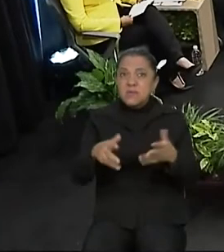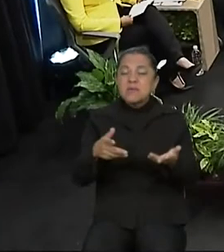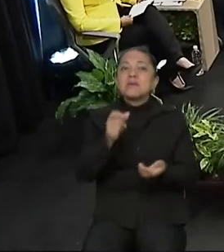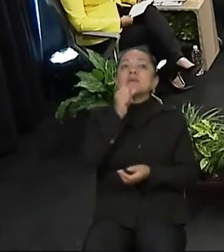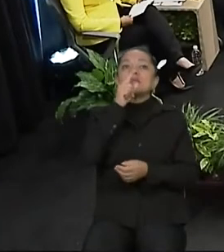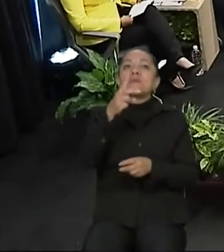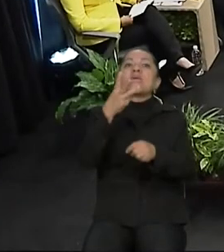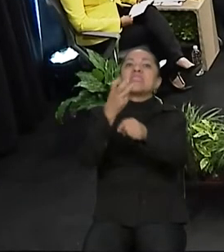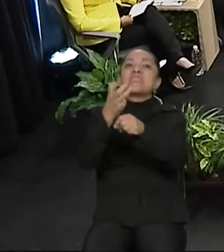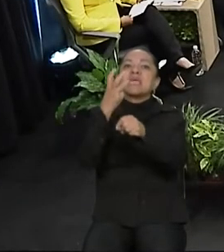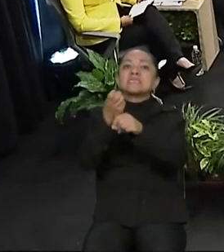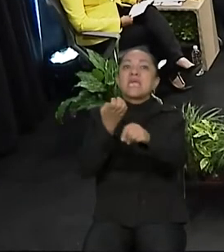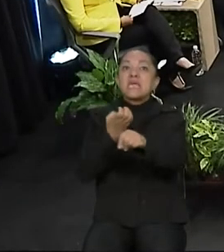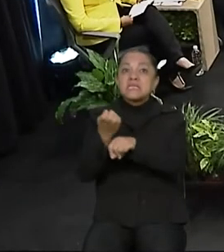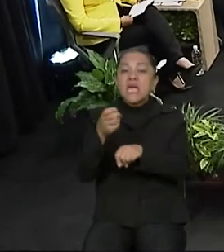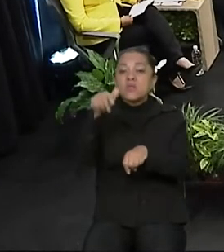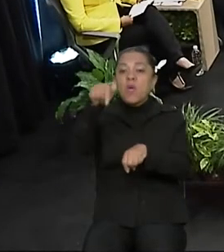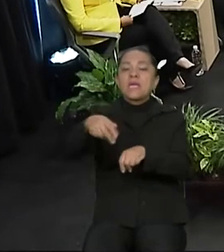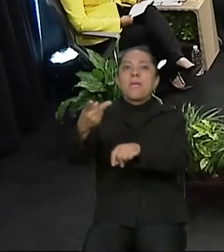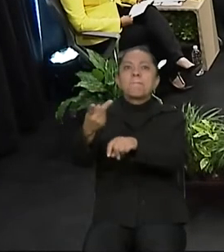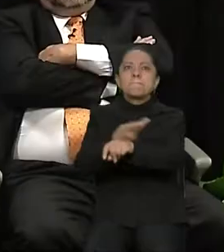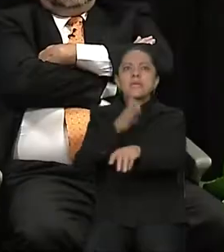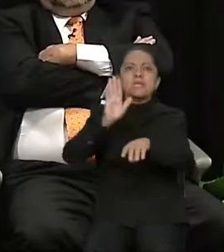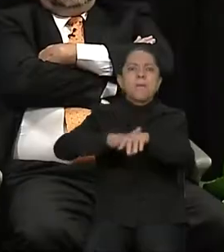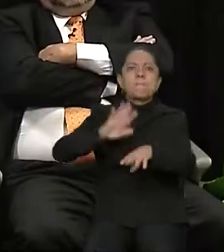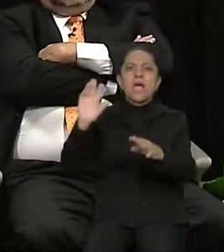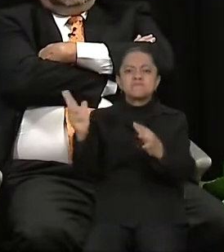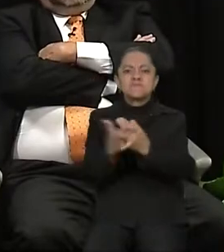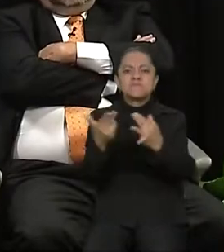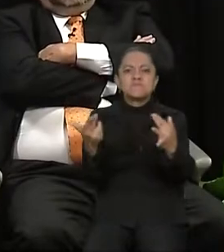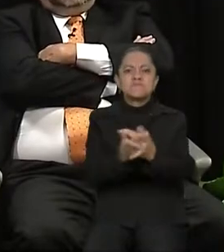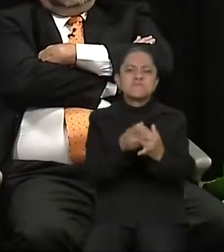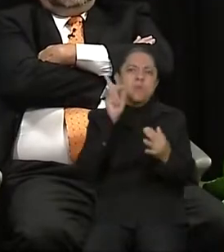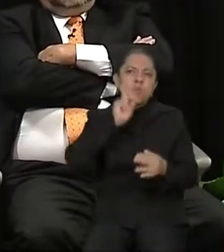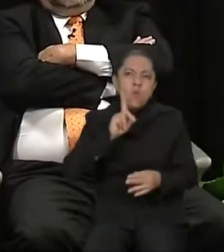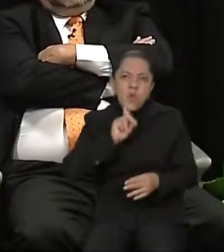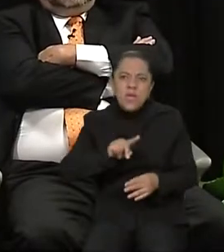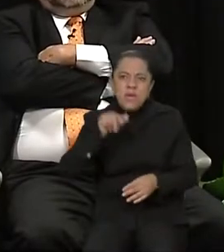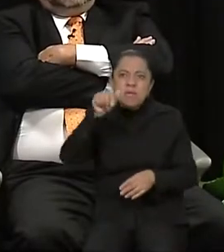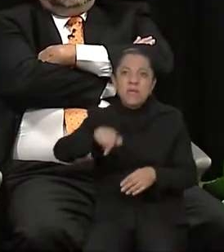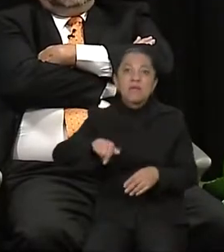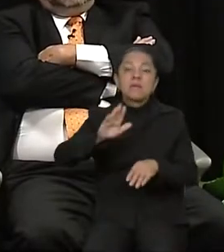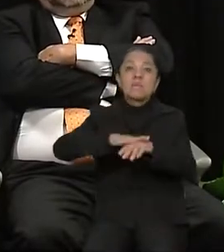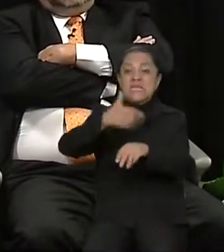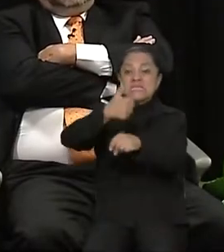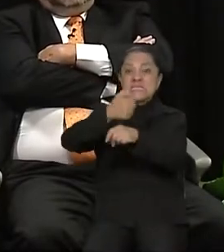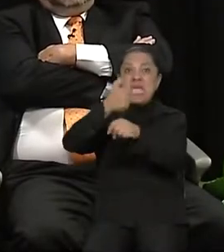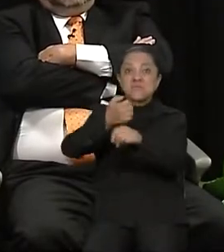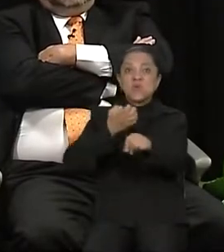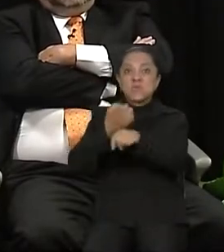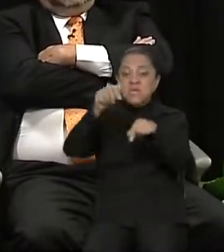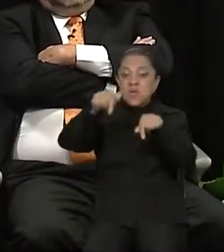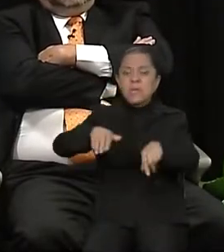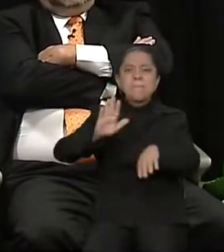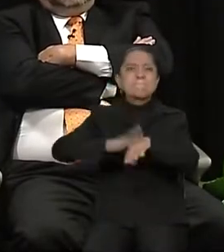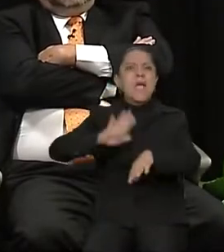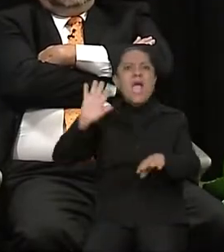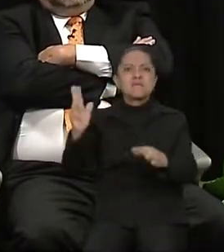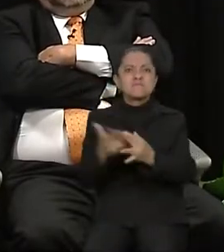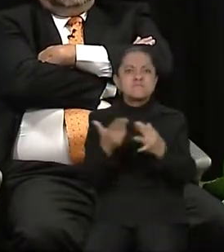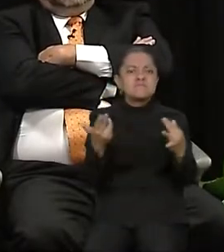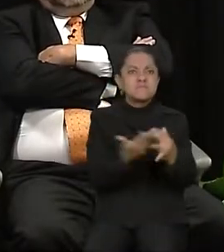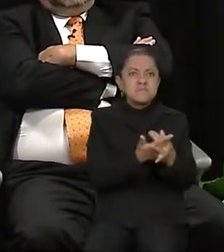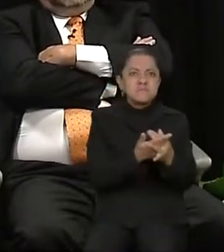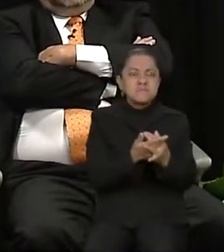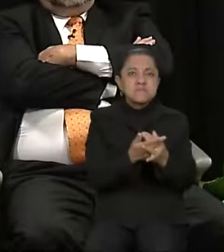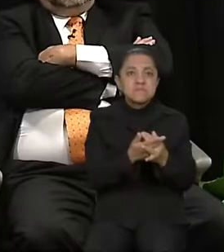donde ocurren más feminicidios. El sexto Estado donde existen más homicidios. Somos el sexto